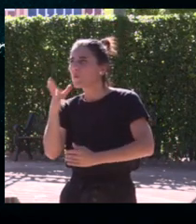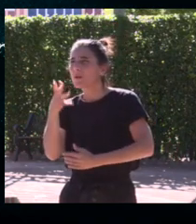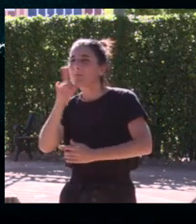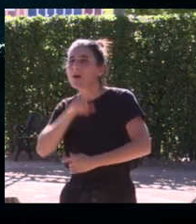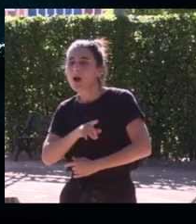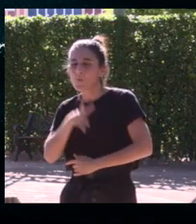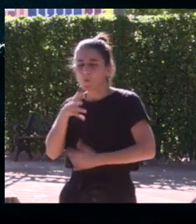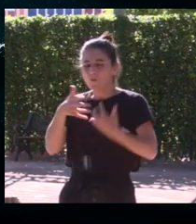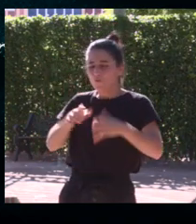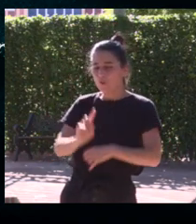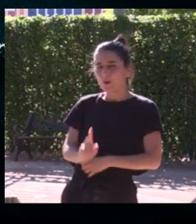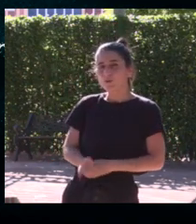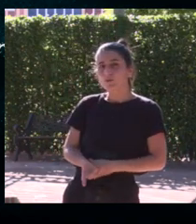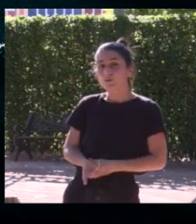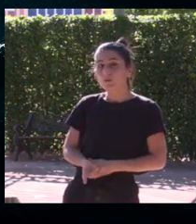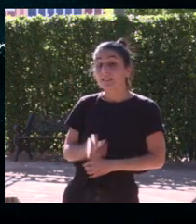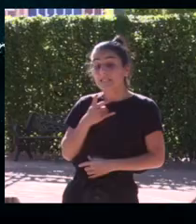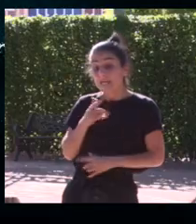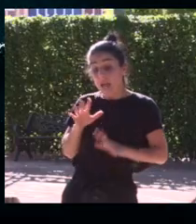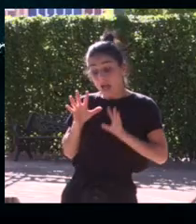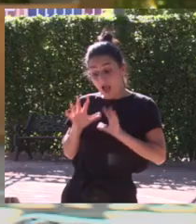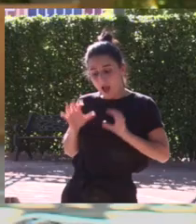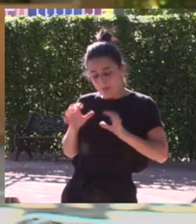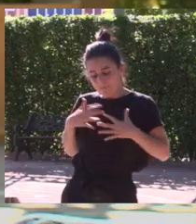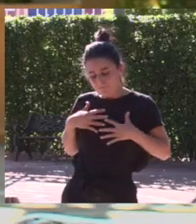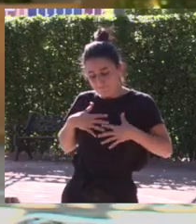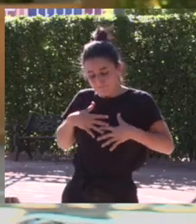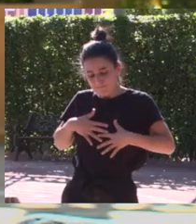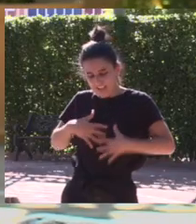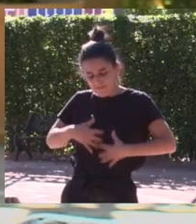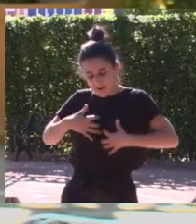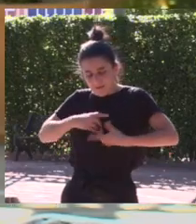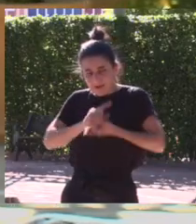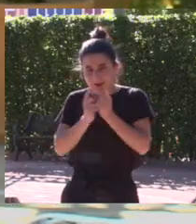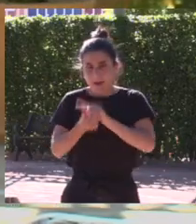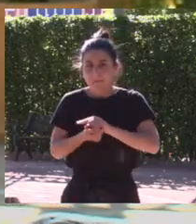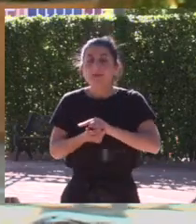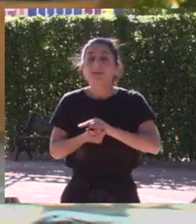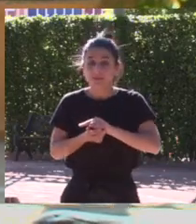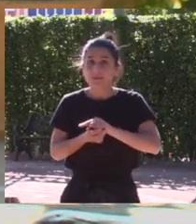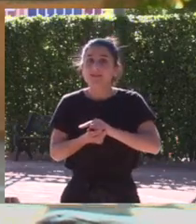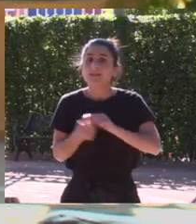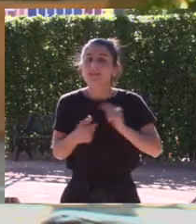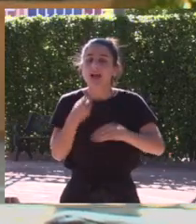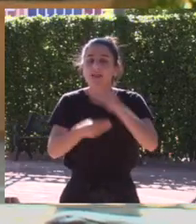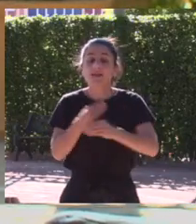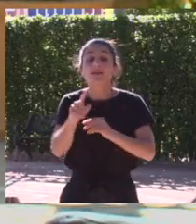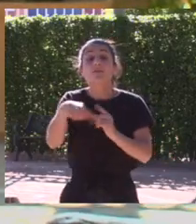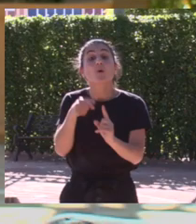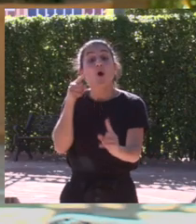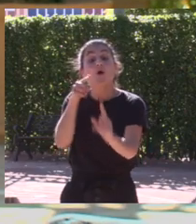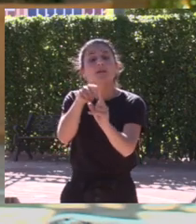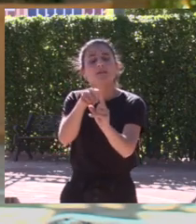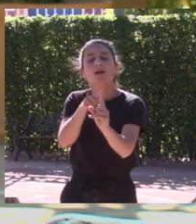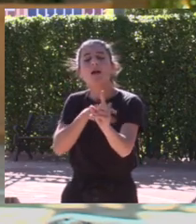no ha funcionado y utilizar esos aprendizajes del camino para ser más fuertes y para acercarte